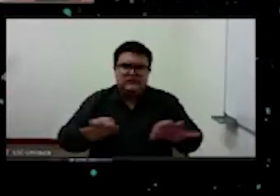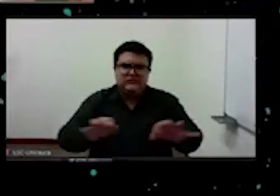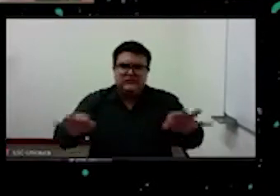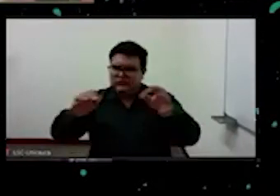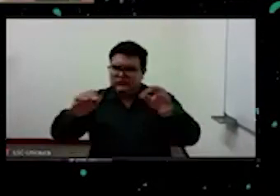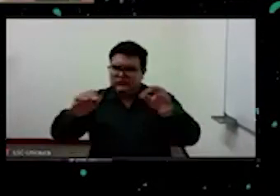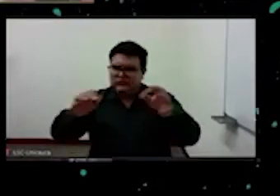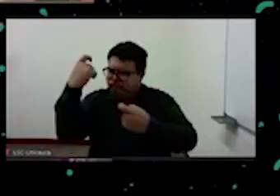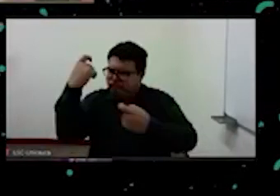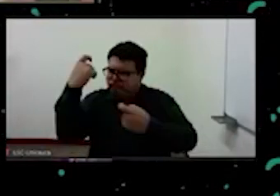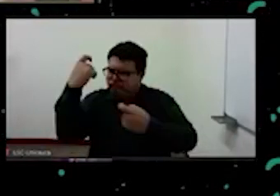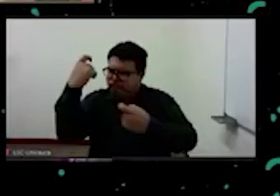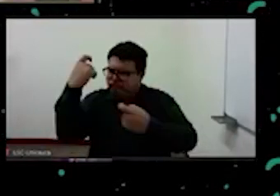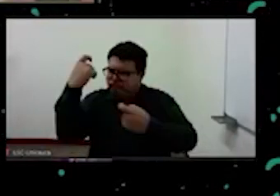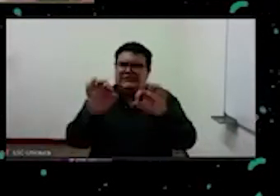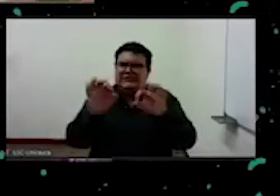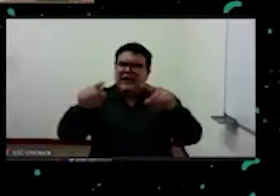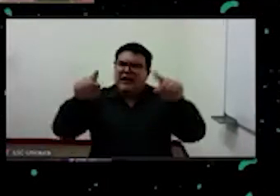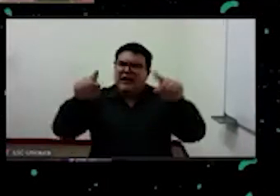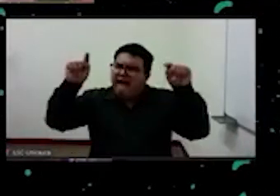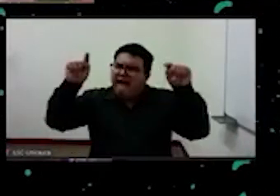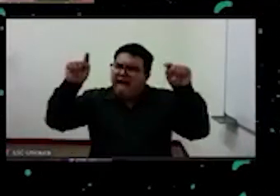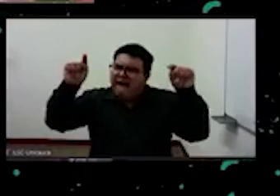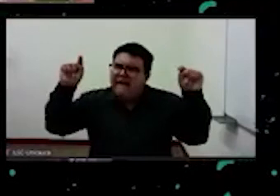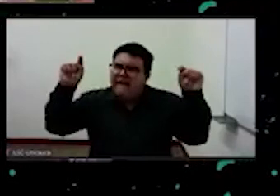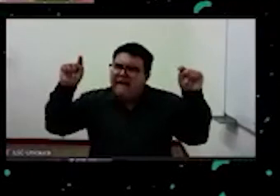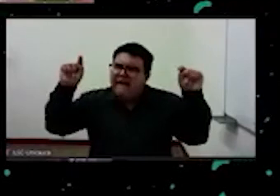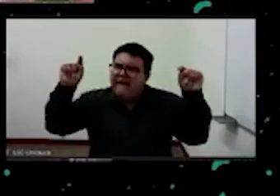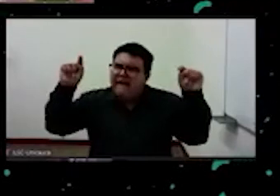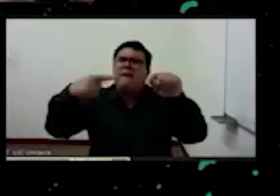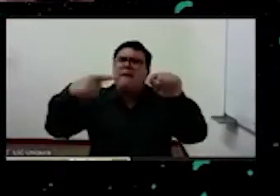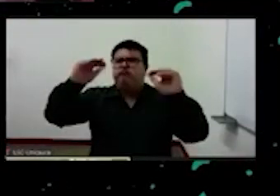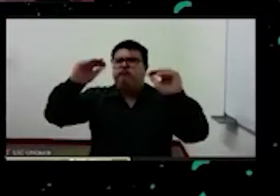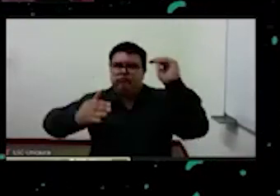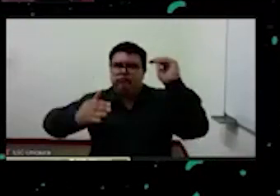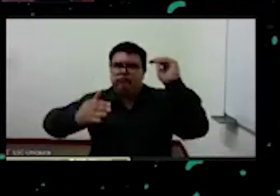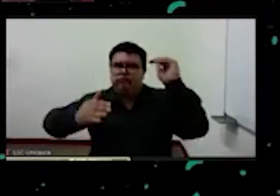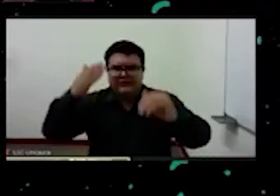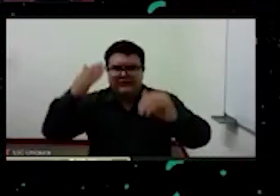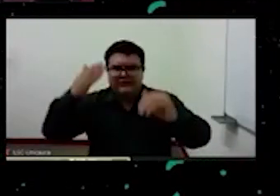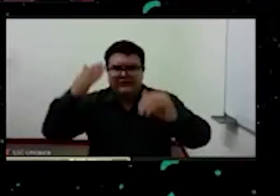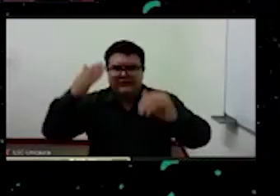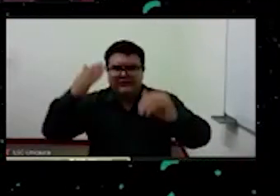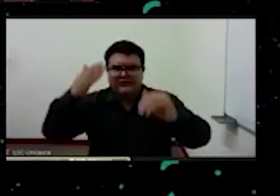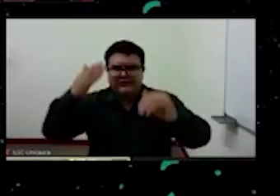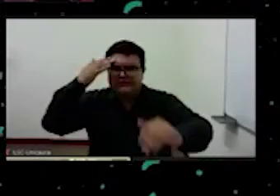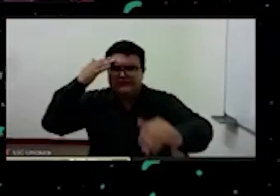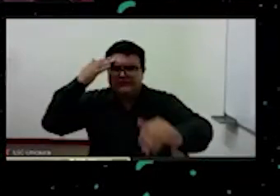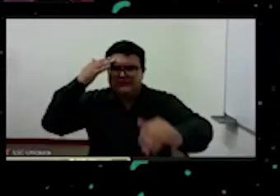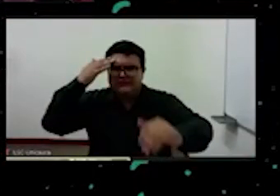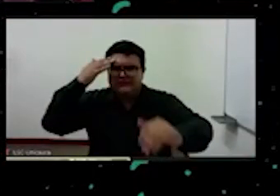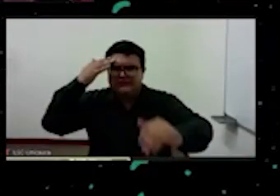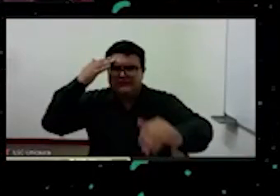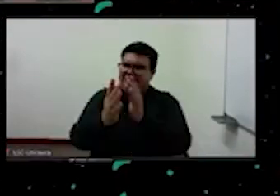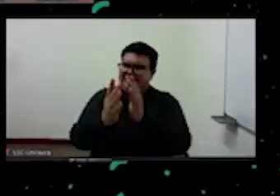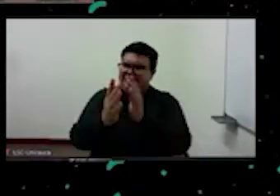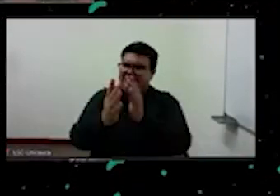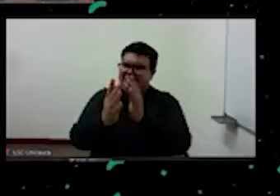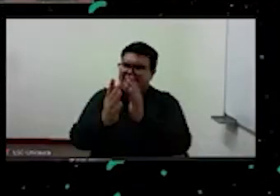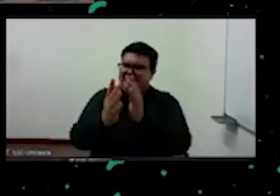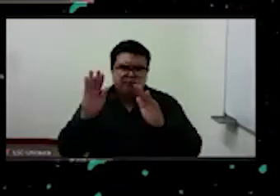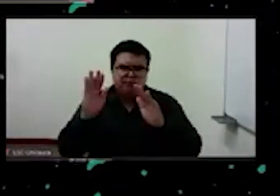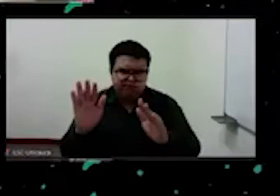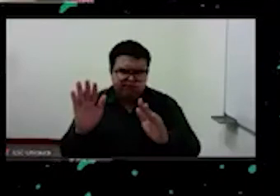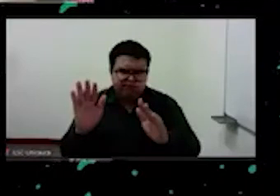esta desmisura que él llama hegelianamente alienación la